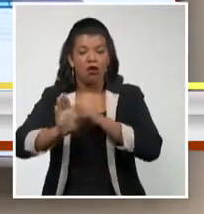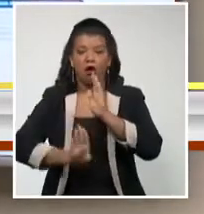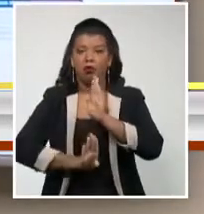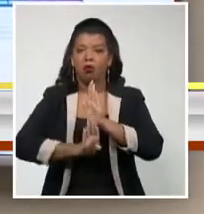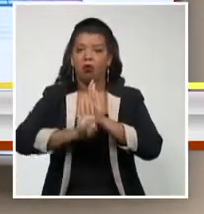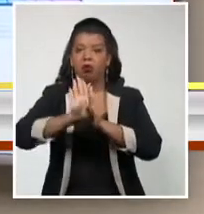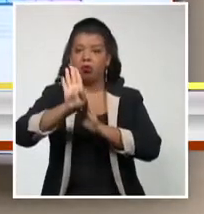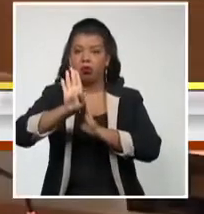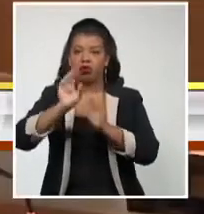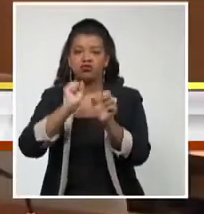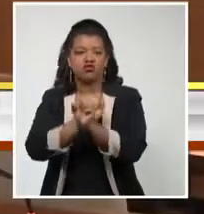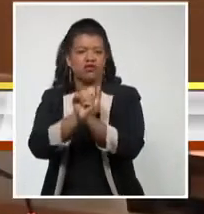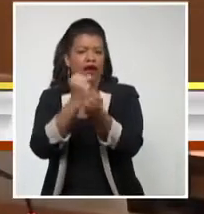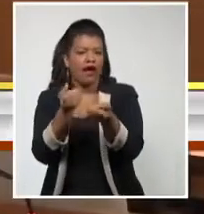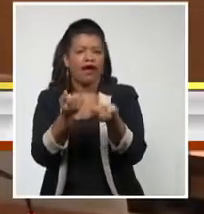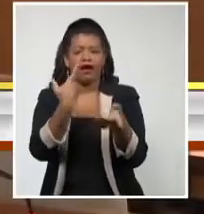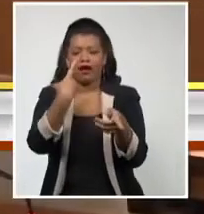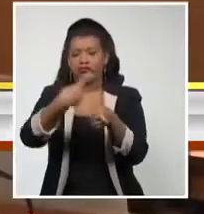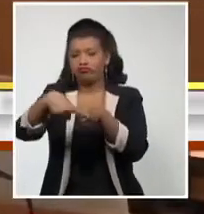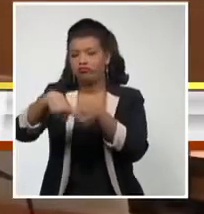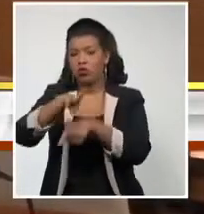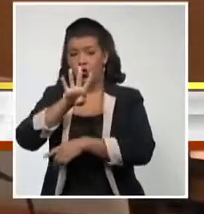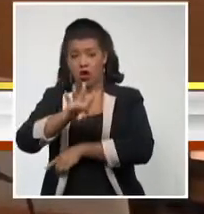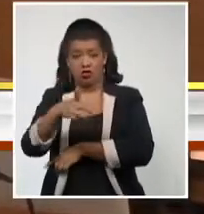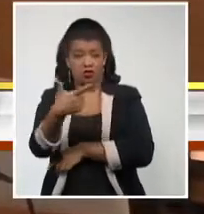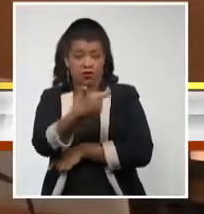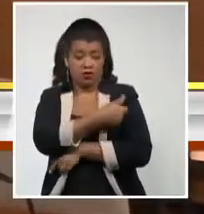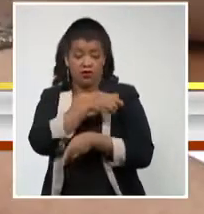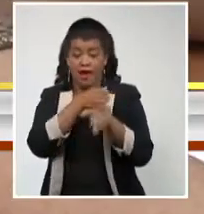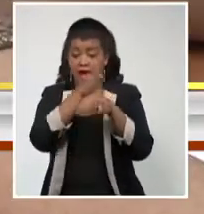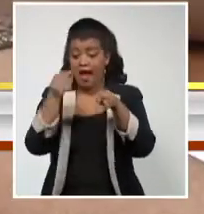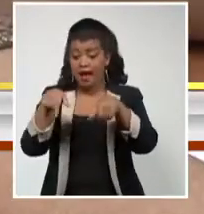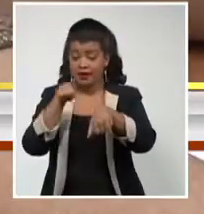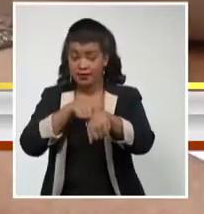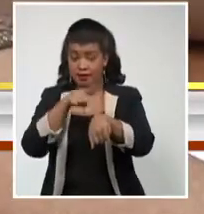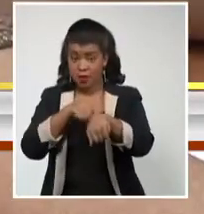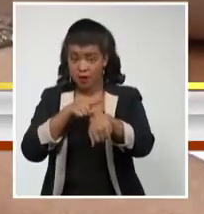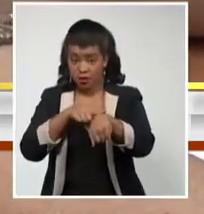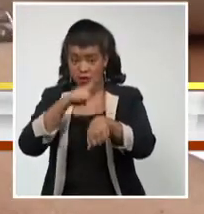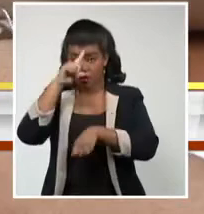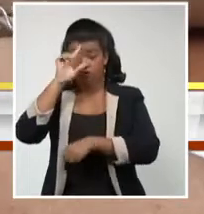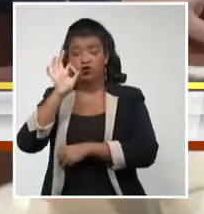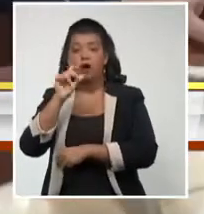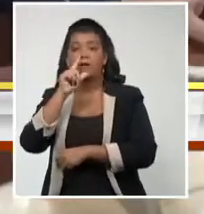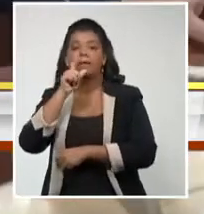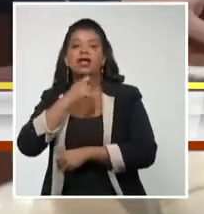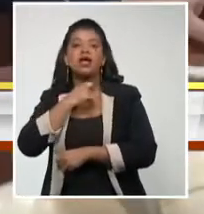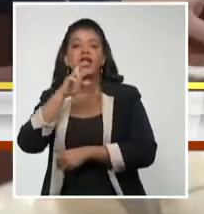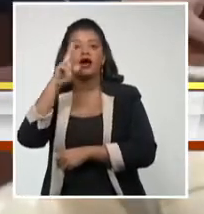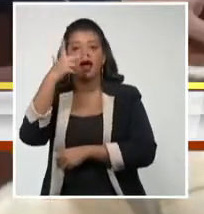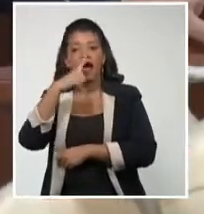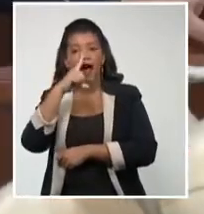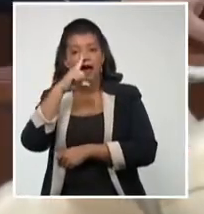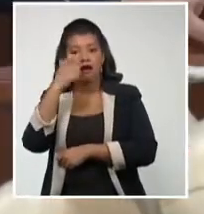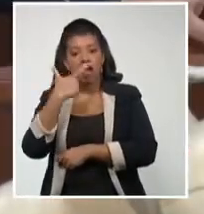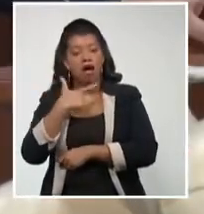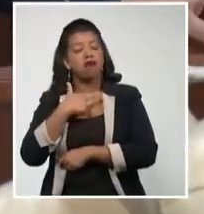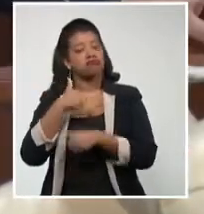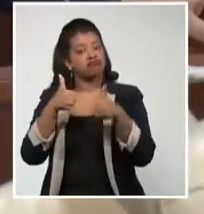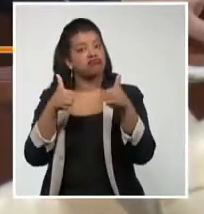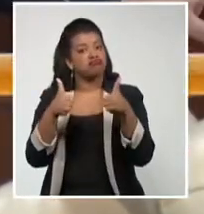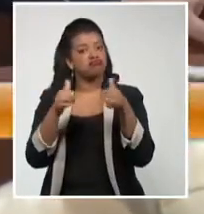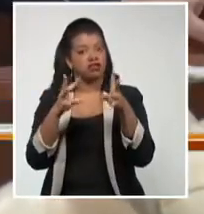02, Manvisa y Abdala, siendo hasta ahora Soberana 02 la más avanzada. Ya empezamos la fase 2